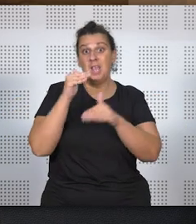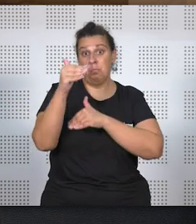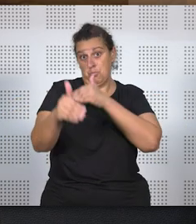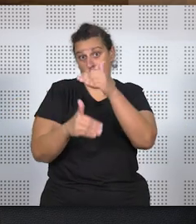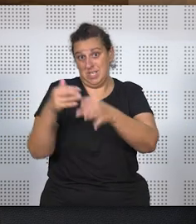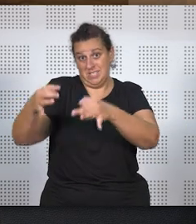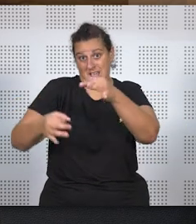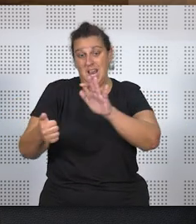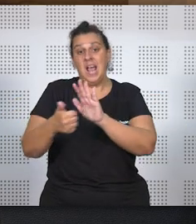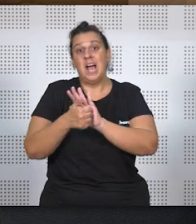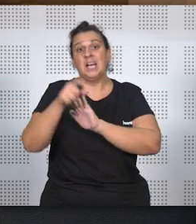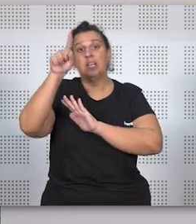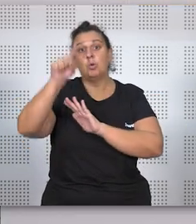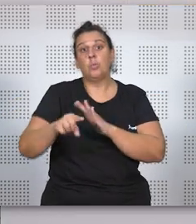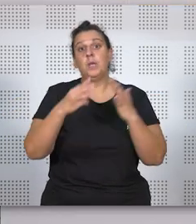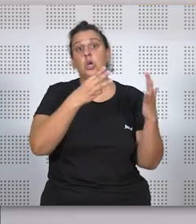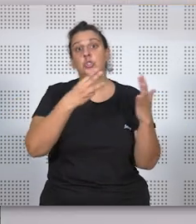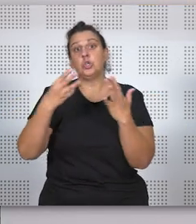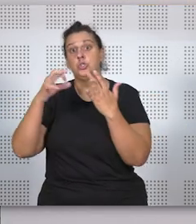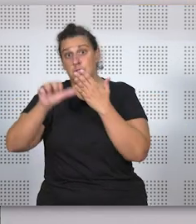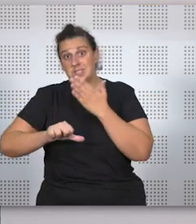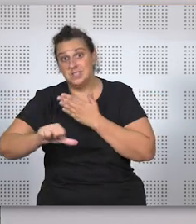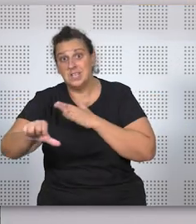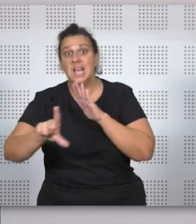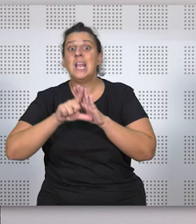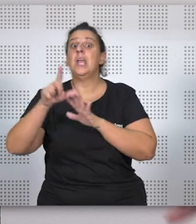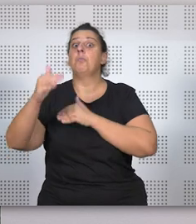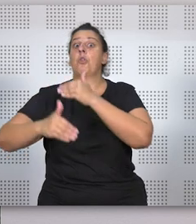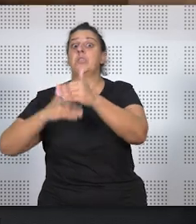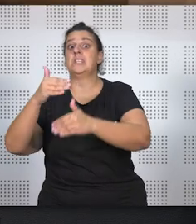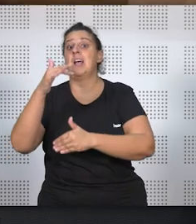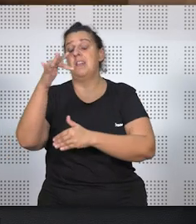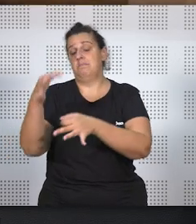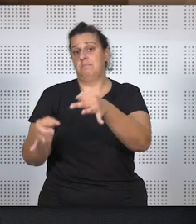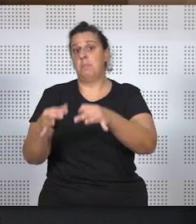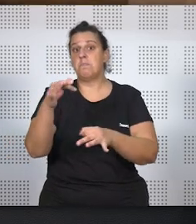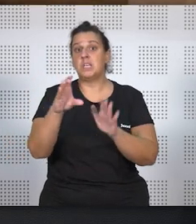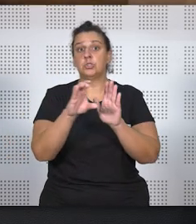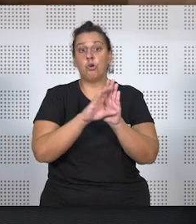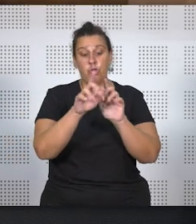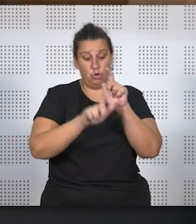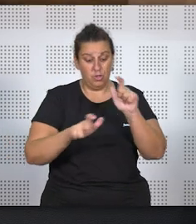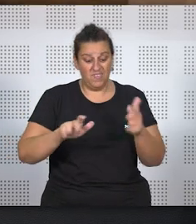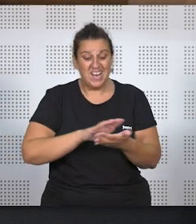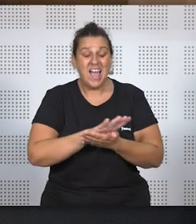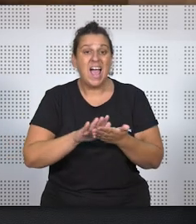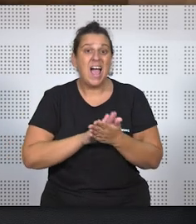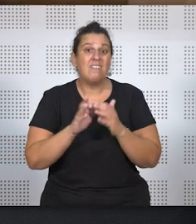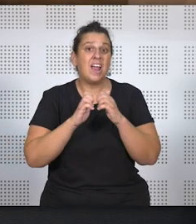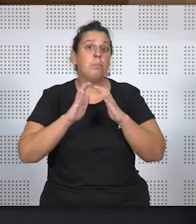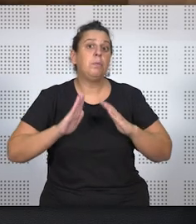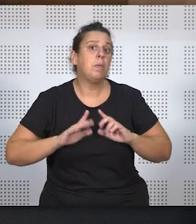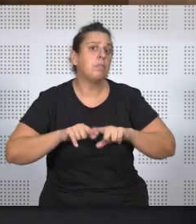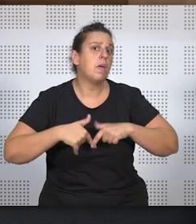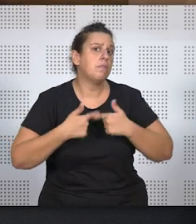procesal, el artículo 1880 y siguientes de la ley procesal, incluso el código civil, no habla de vivienda